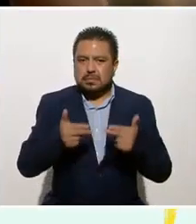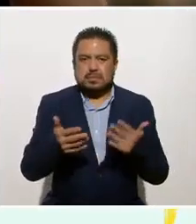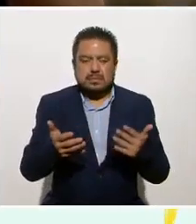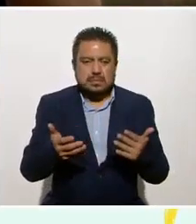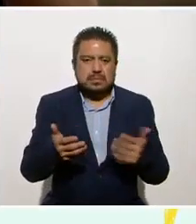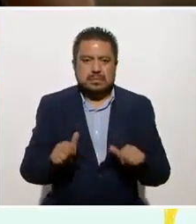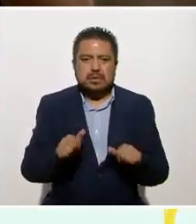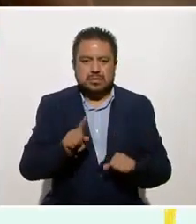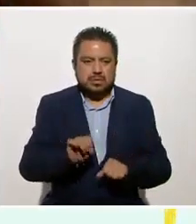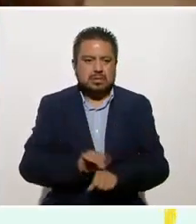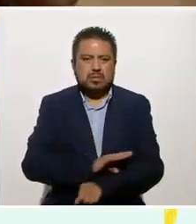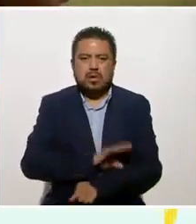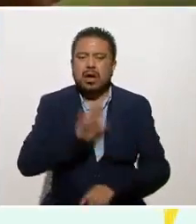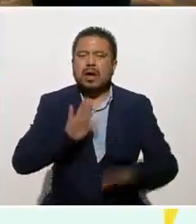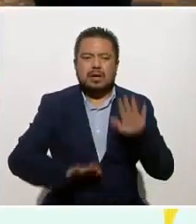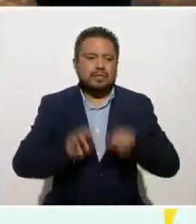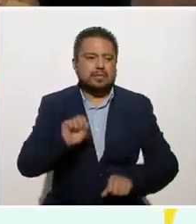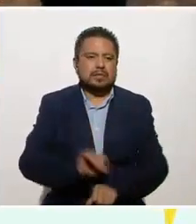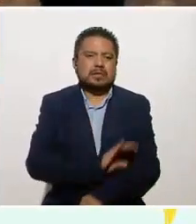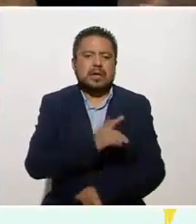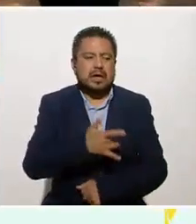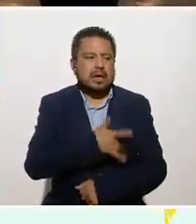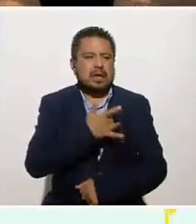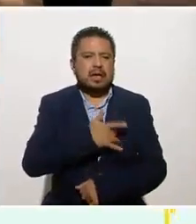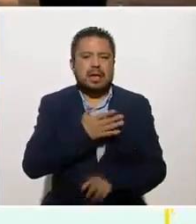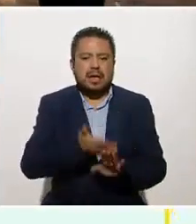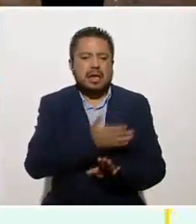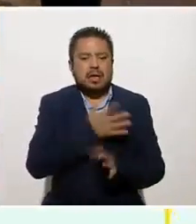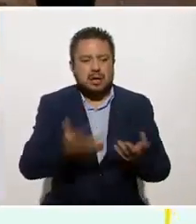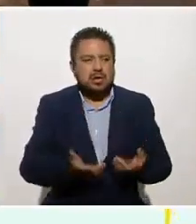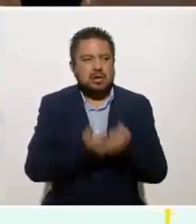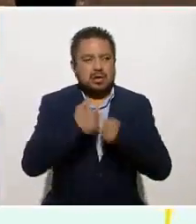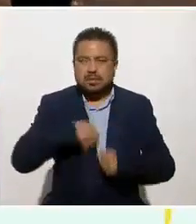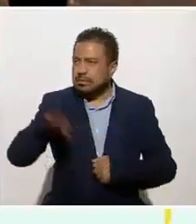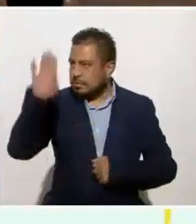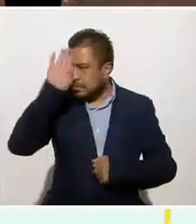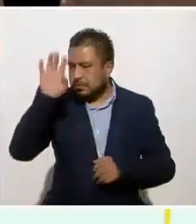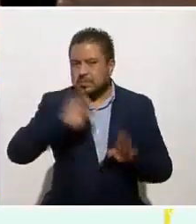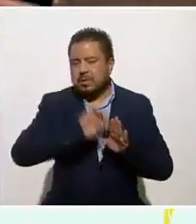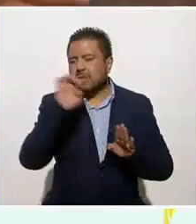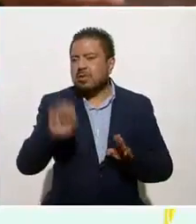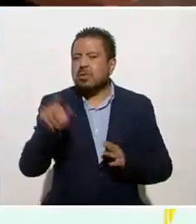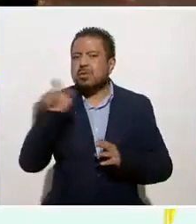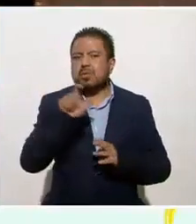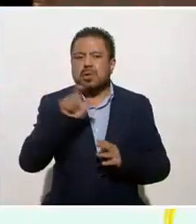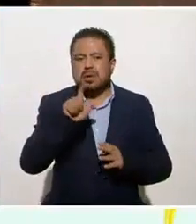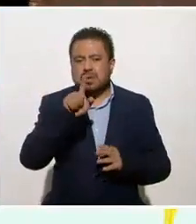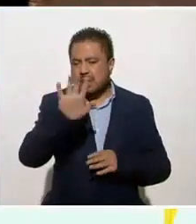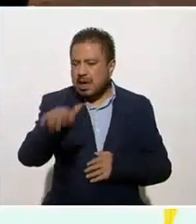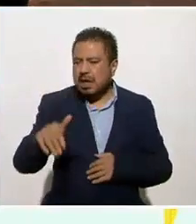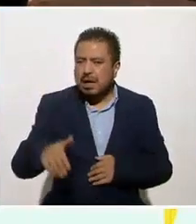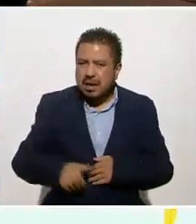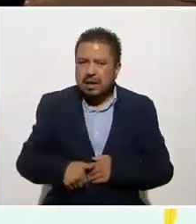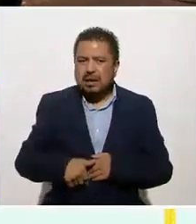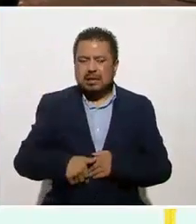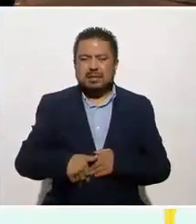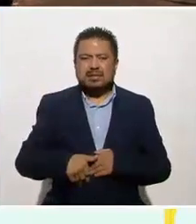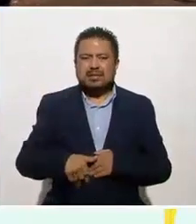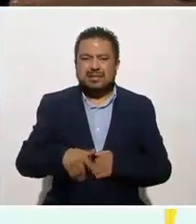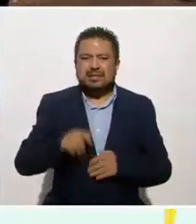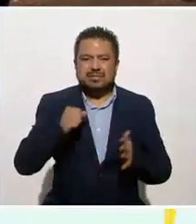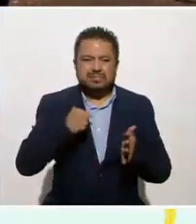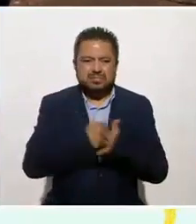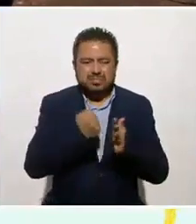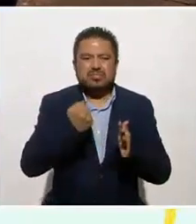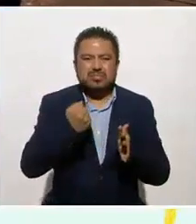una emoción. A veces la emoción es antes de que logremos pensar. Por ejemplo, cuando te pegas, que te pegas en el